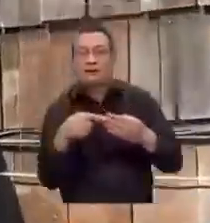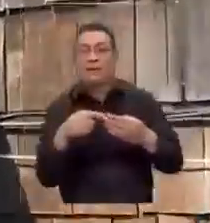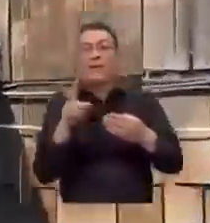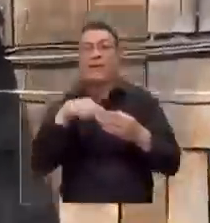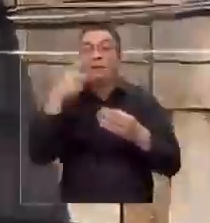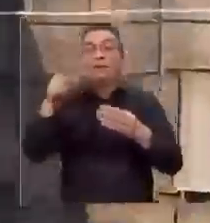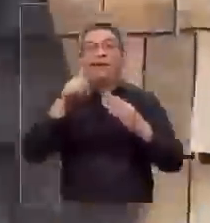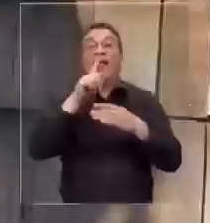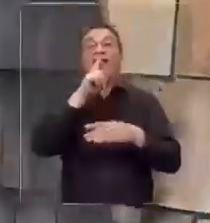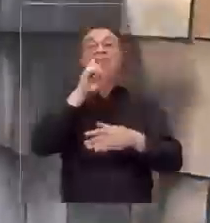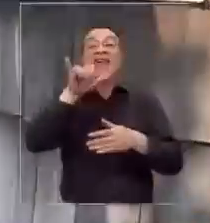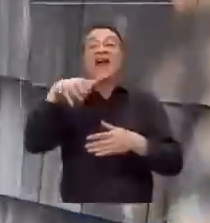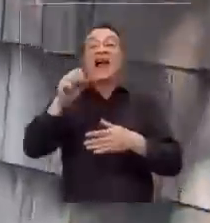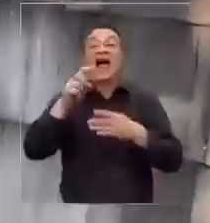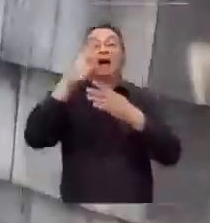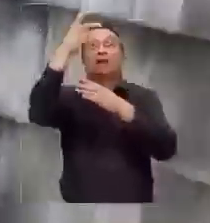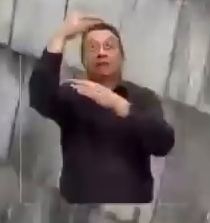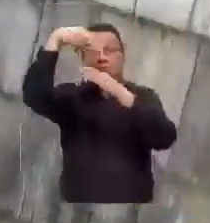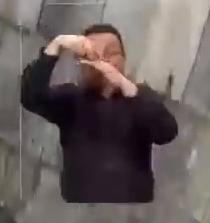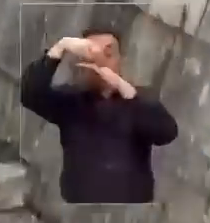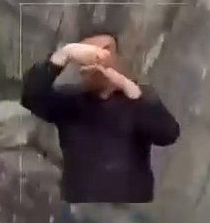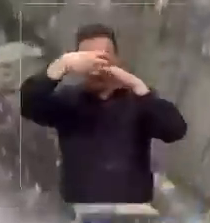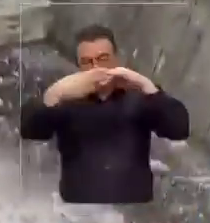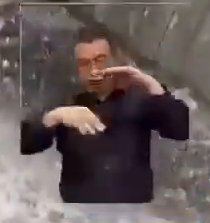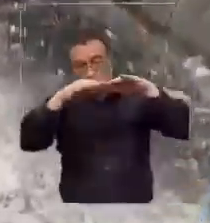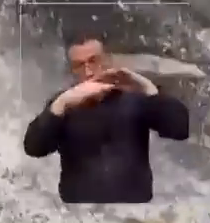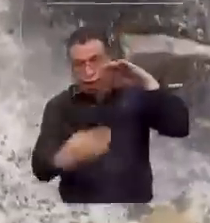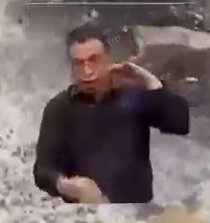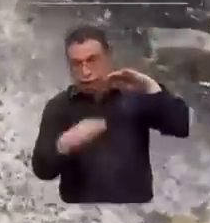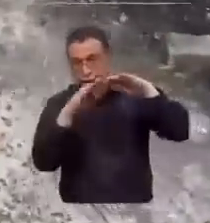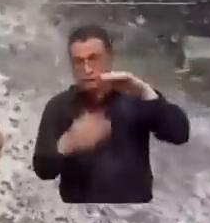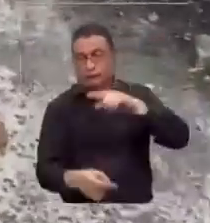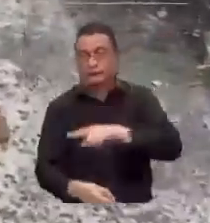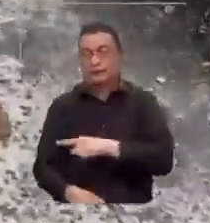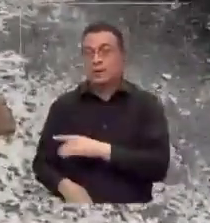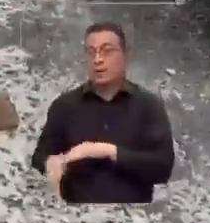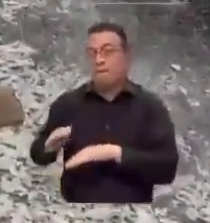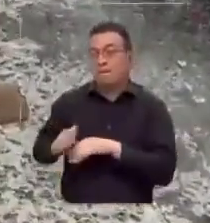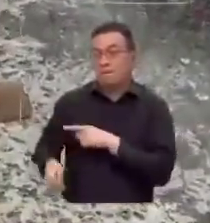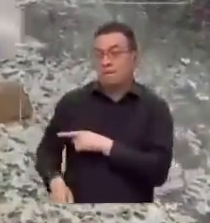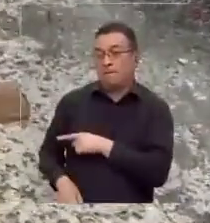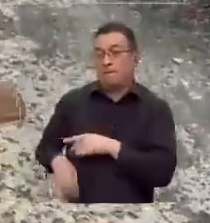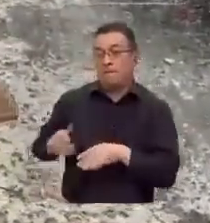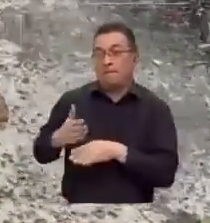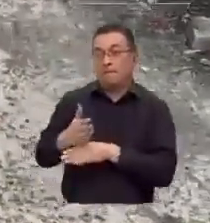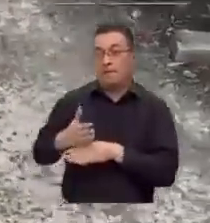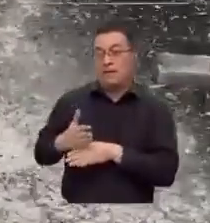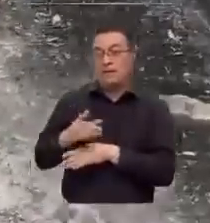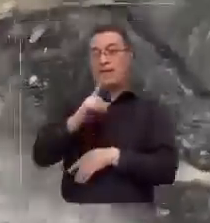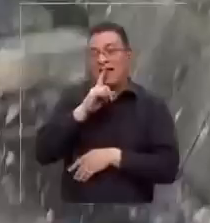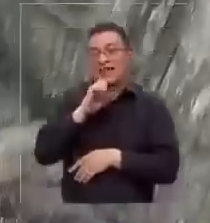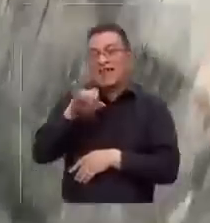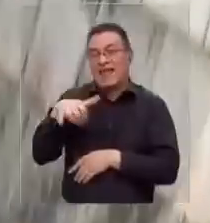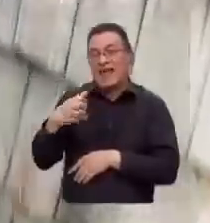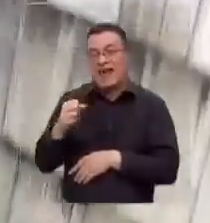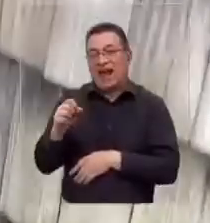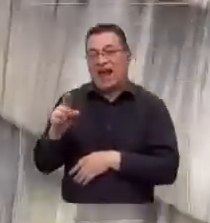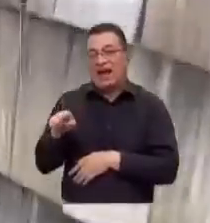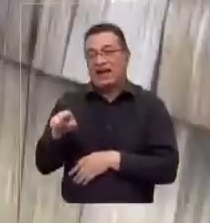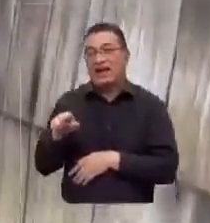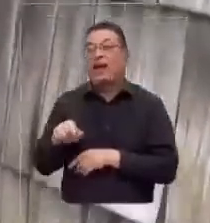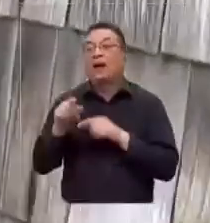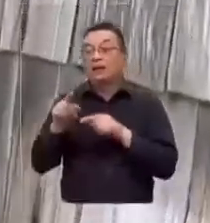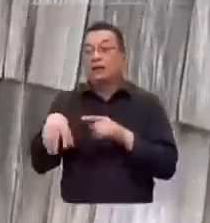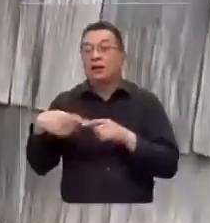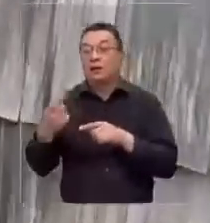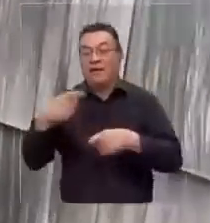caen las tejuelas, porque se arrastran ahí. Caen las tejuelas del techo. Y comienzan acá a hacer